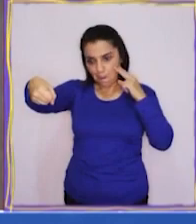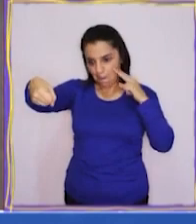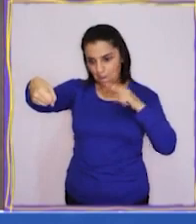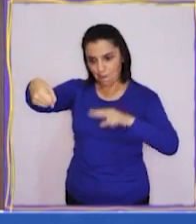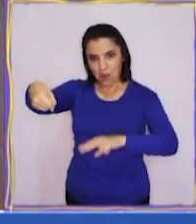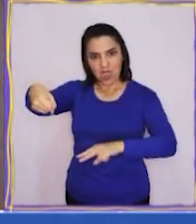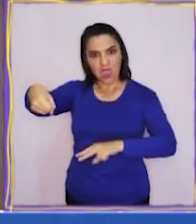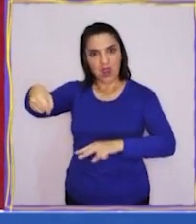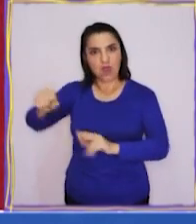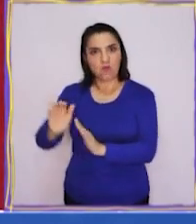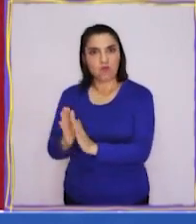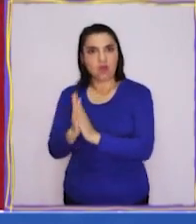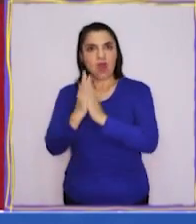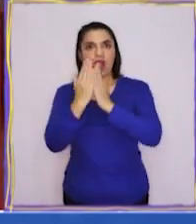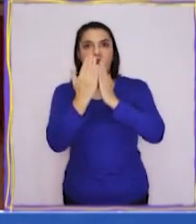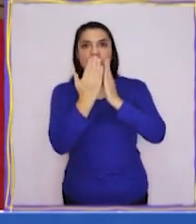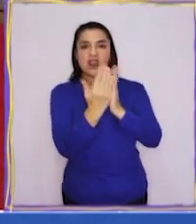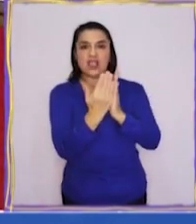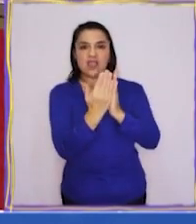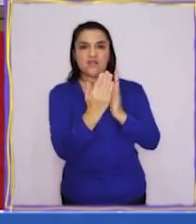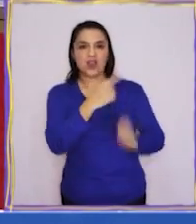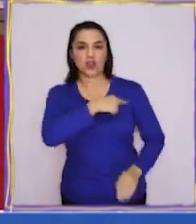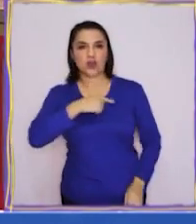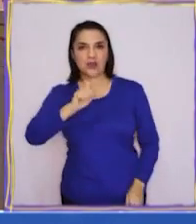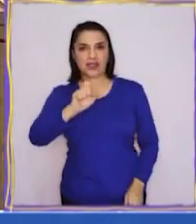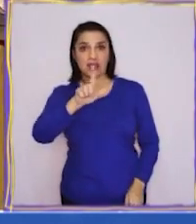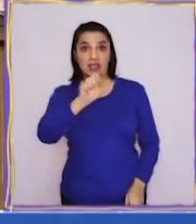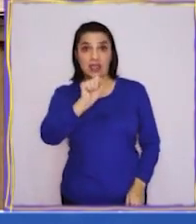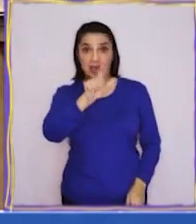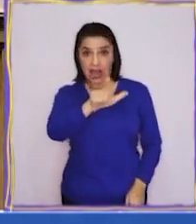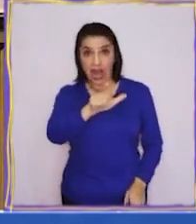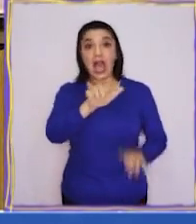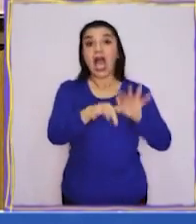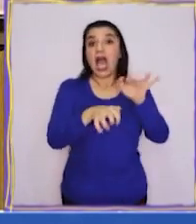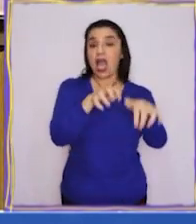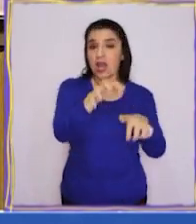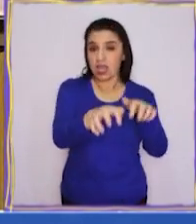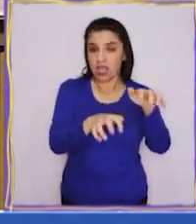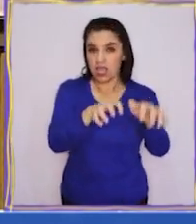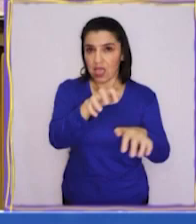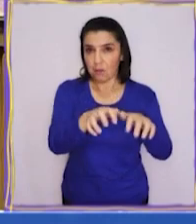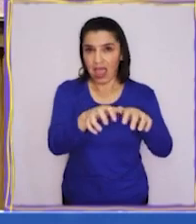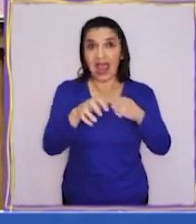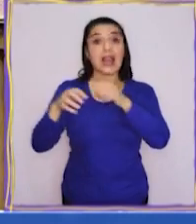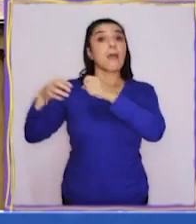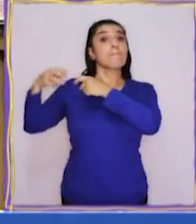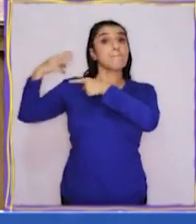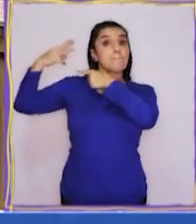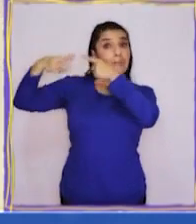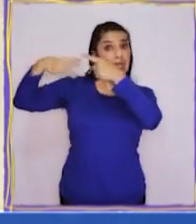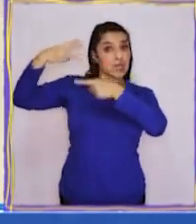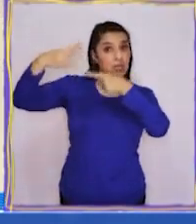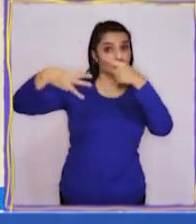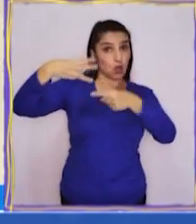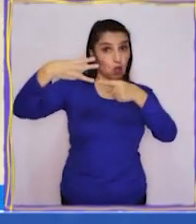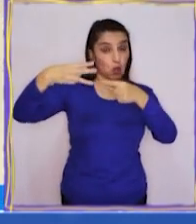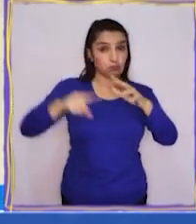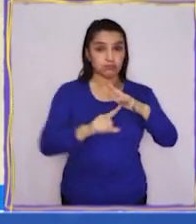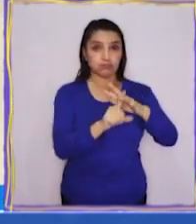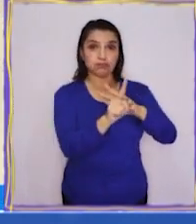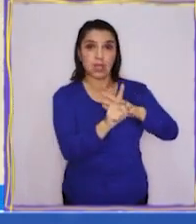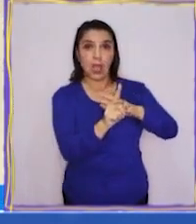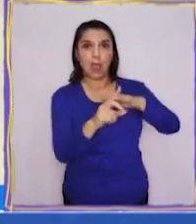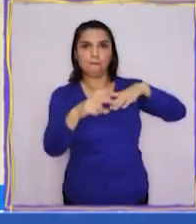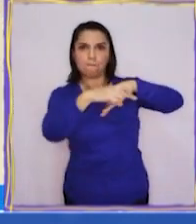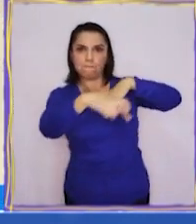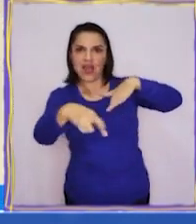¡Miren! Es el libro El Al y los animales. Este es un mito sobre la creación de la Patagonia. ¿Saben que